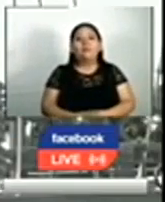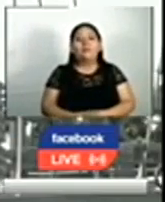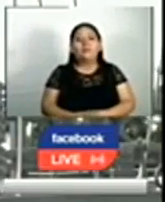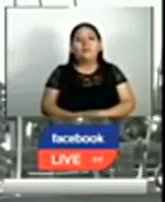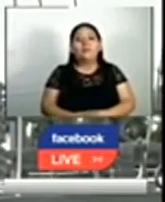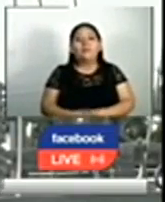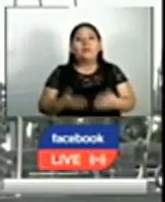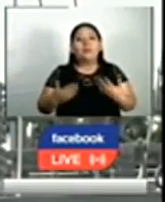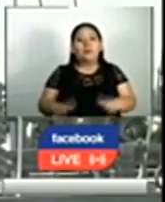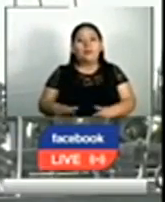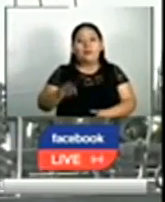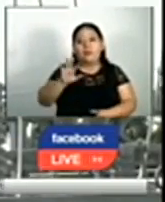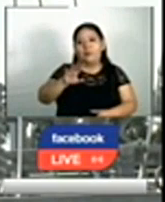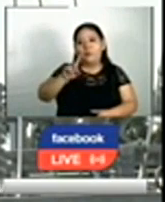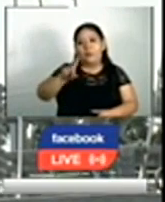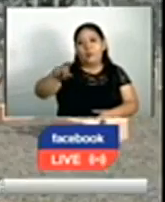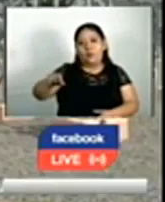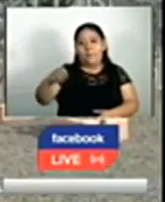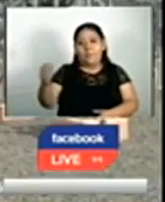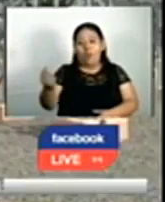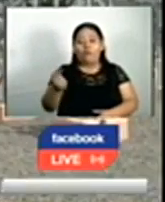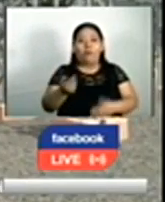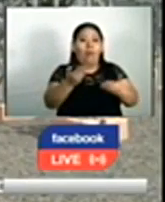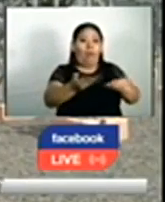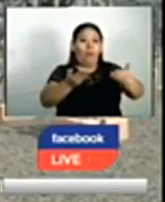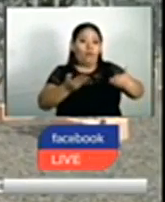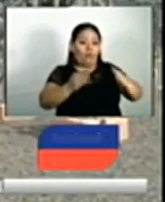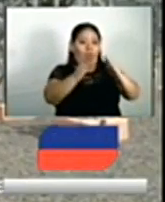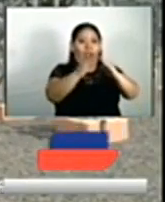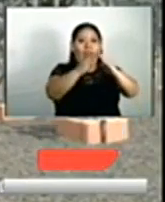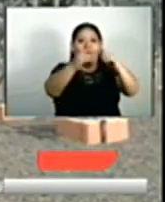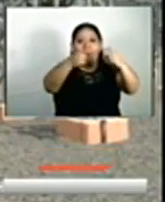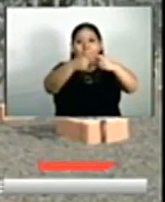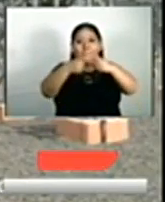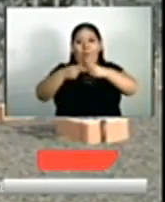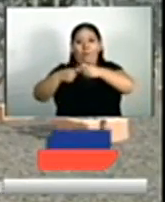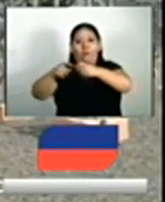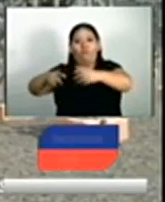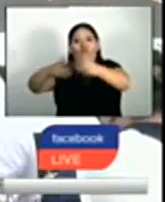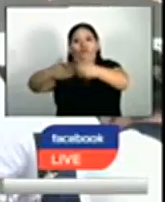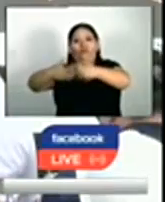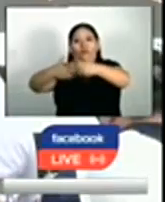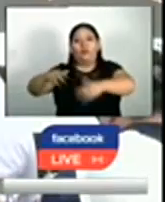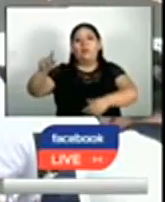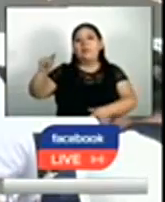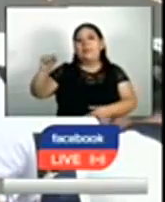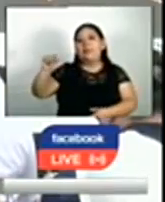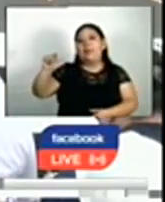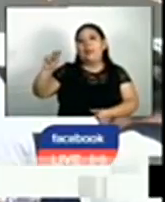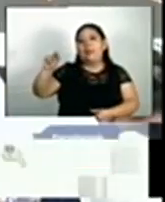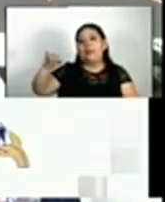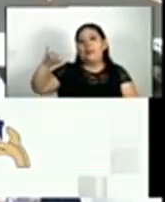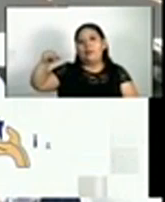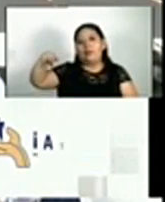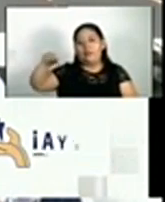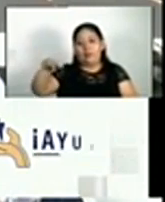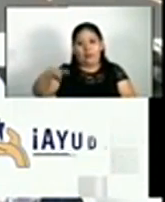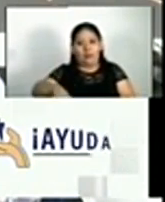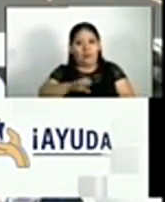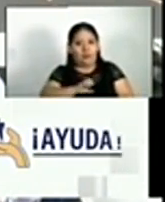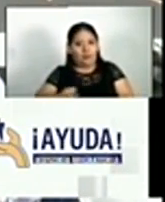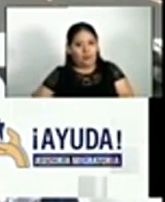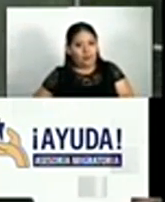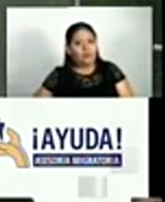Más de 51.000 usuarios serán beneficiados con la nueva subestación Talnique de la empresa transmisora de El Salvador